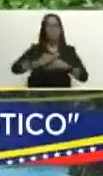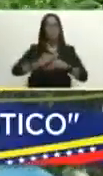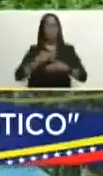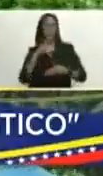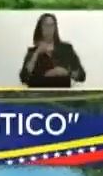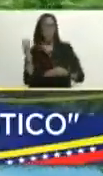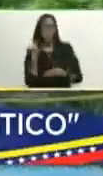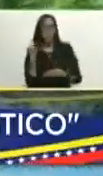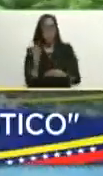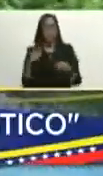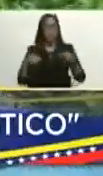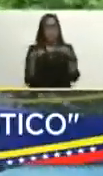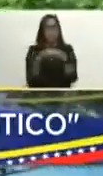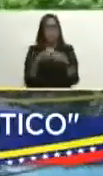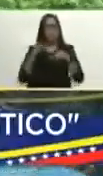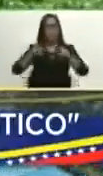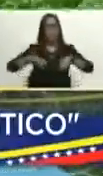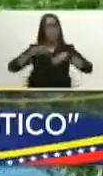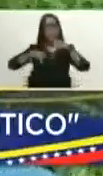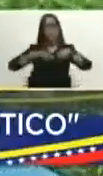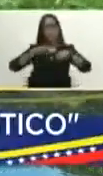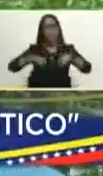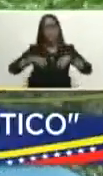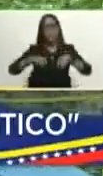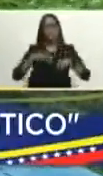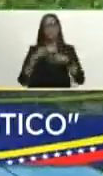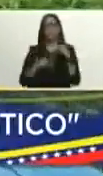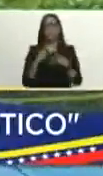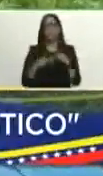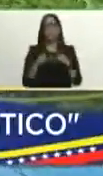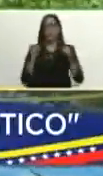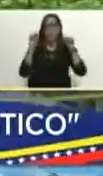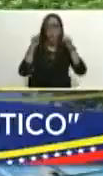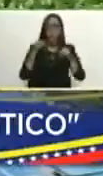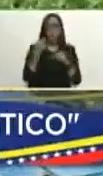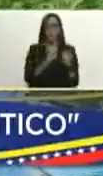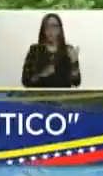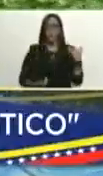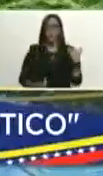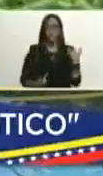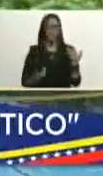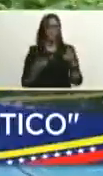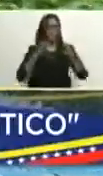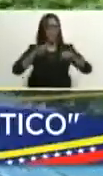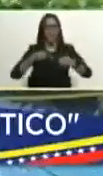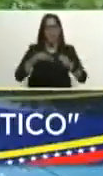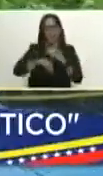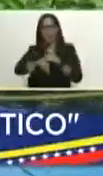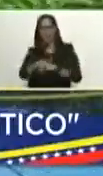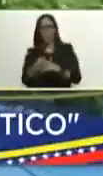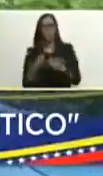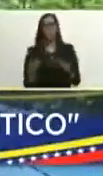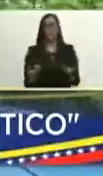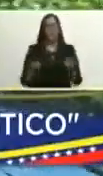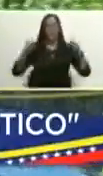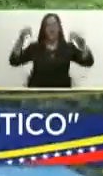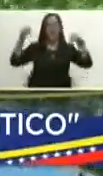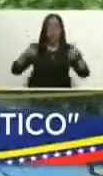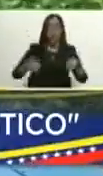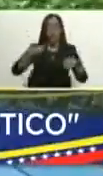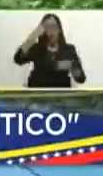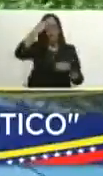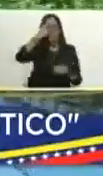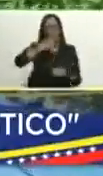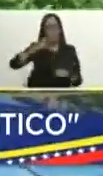campesino productivo hoy por donde usted se meta presidente en un campo en un área rural hoy el pueblo